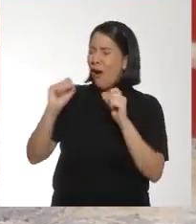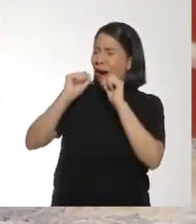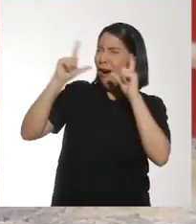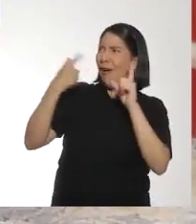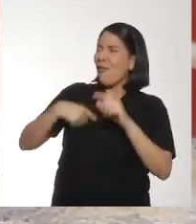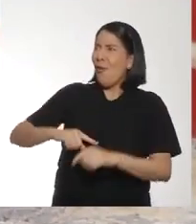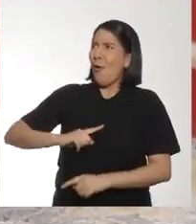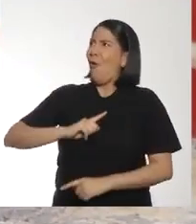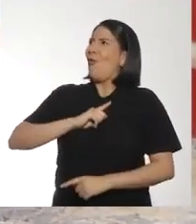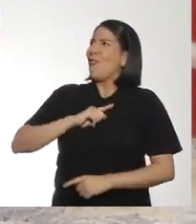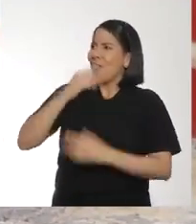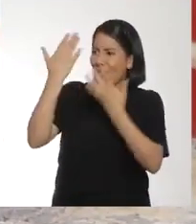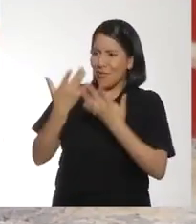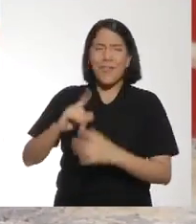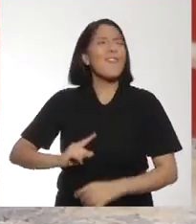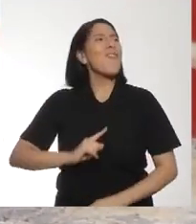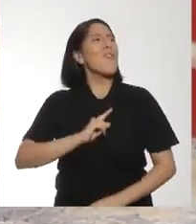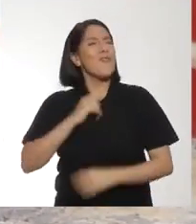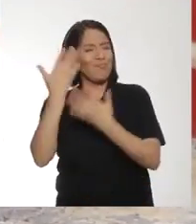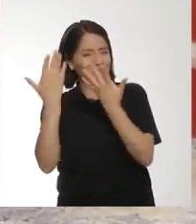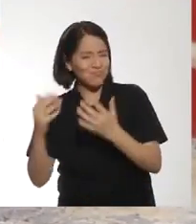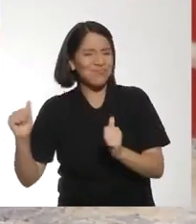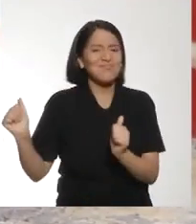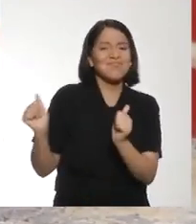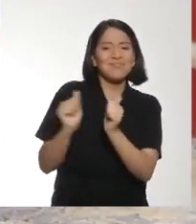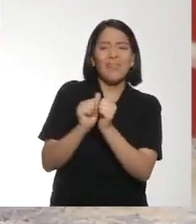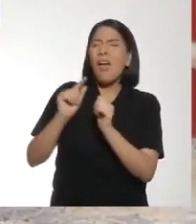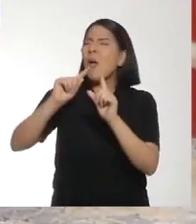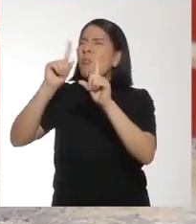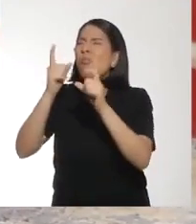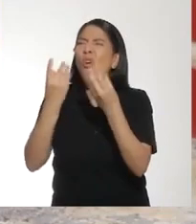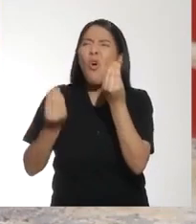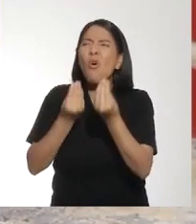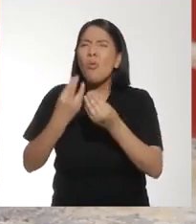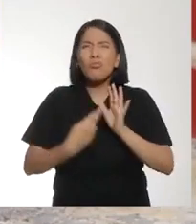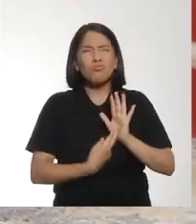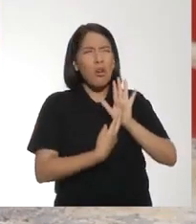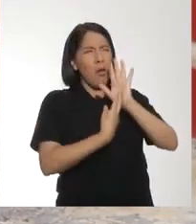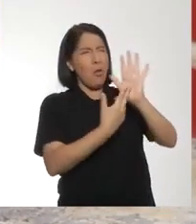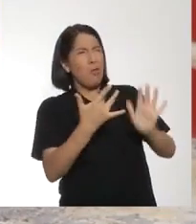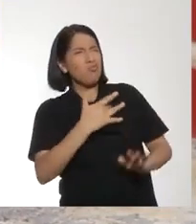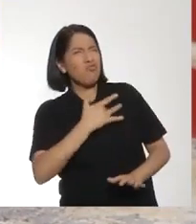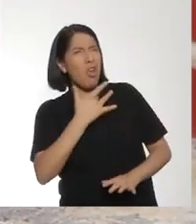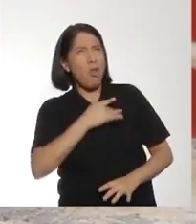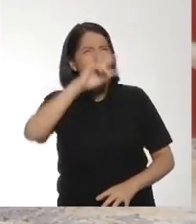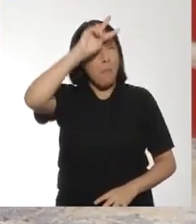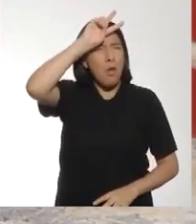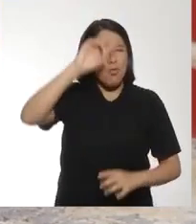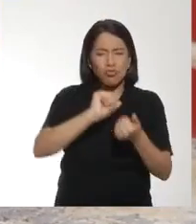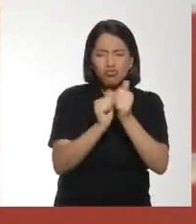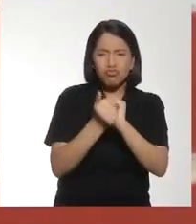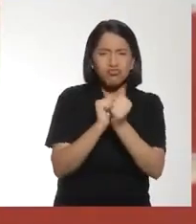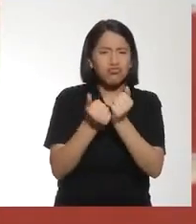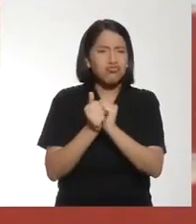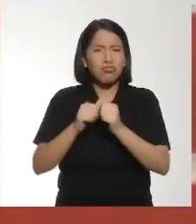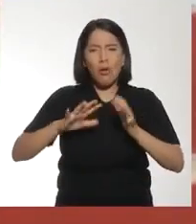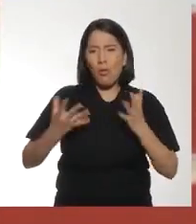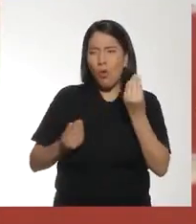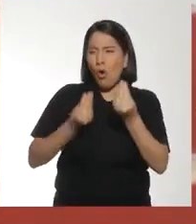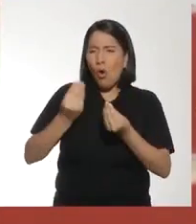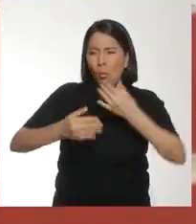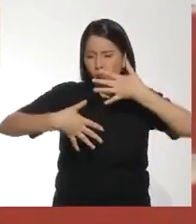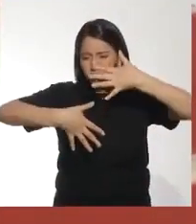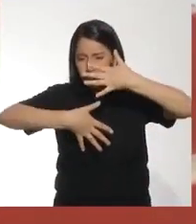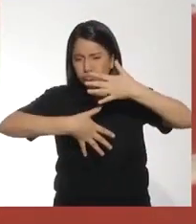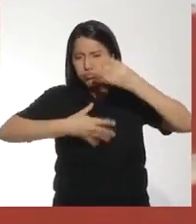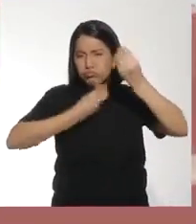no sabía todo eso. ¡Qué orgullo tenerte hoy con nosotros! Y cuéntanos, ¿qué se sintió haber representado al Perú en los Juegos Sudamericanos? Bueno, fue un